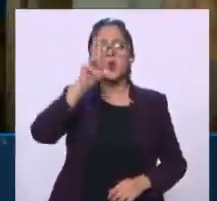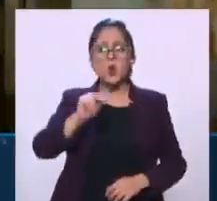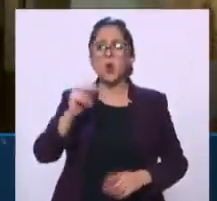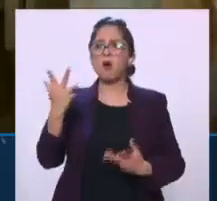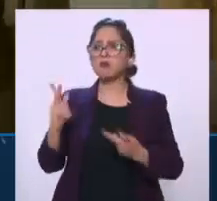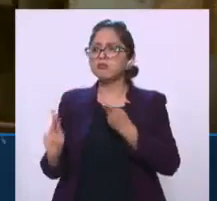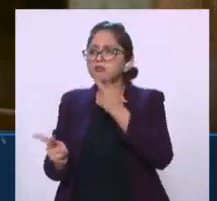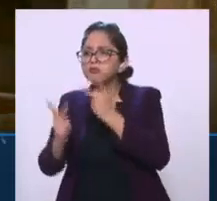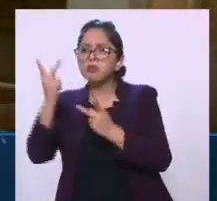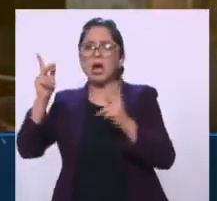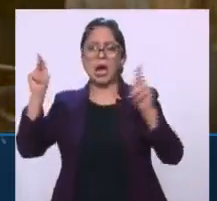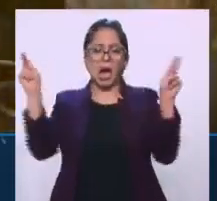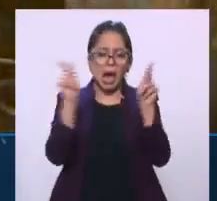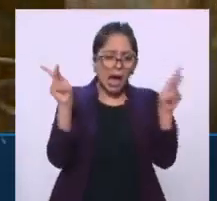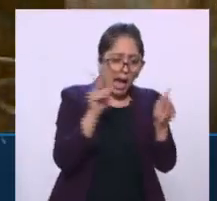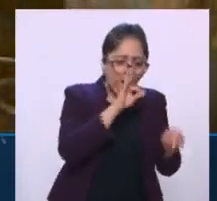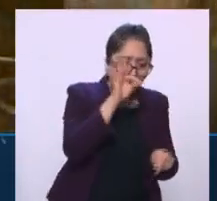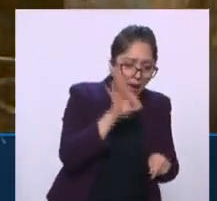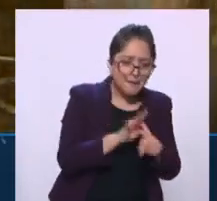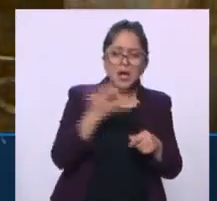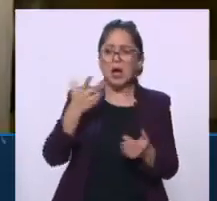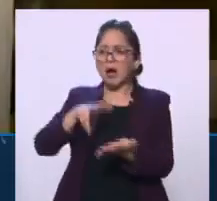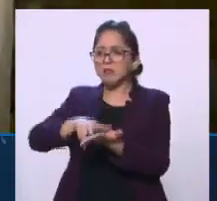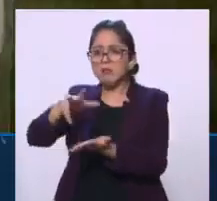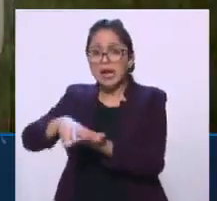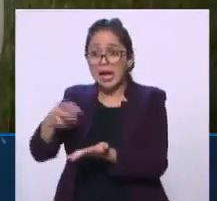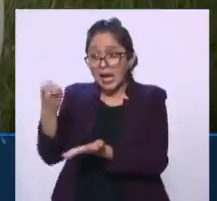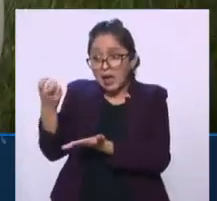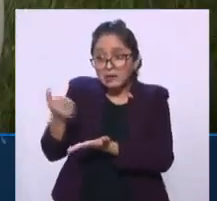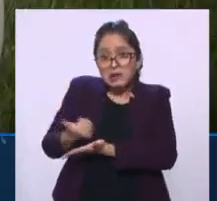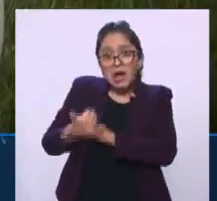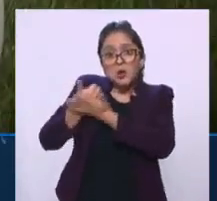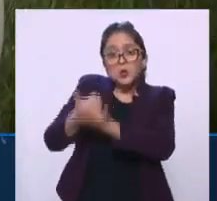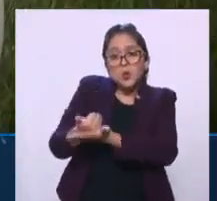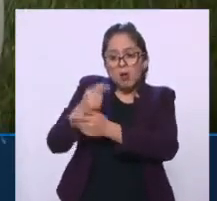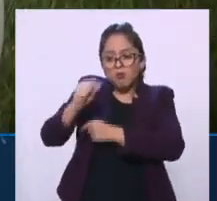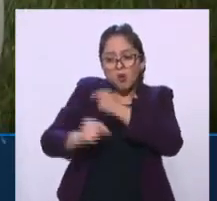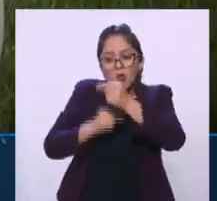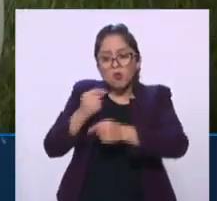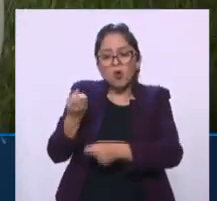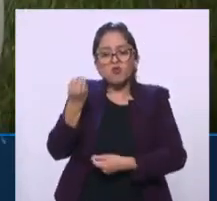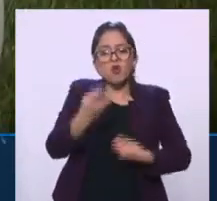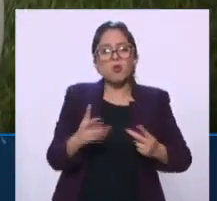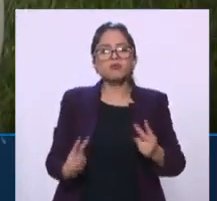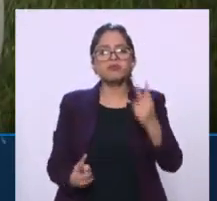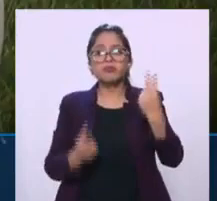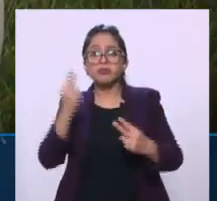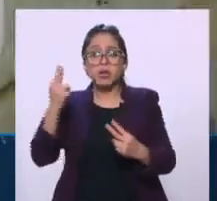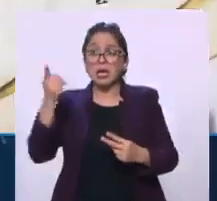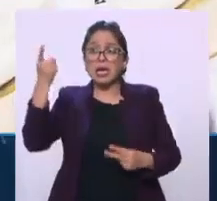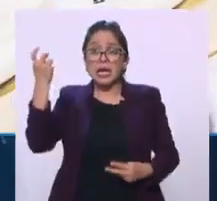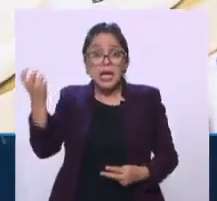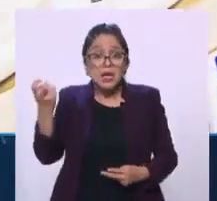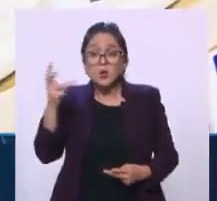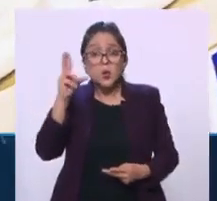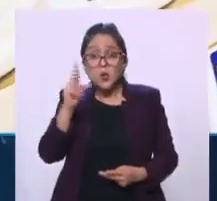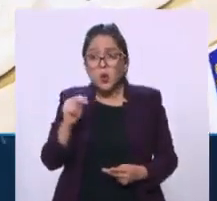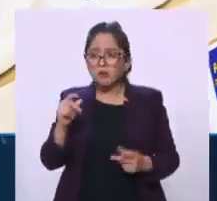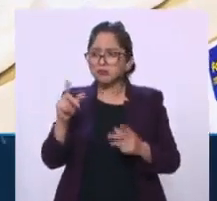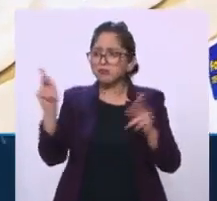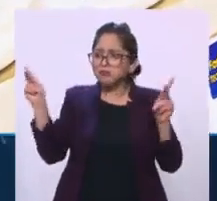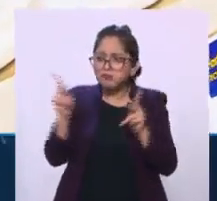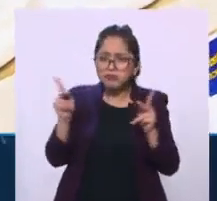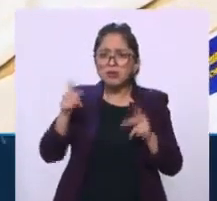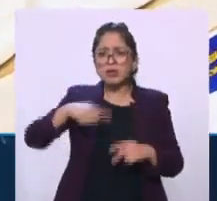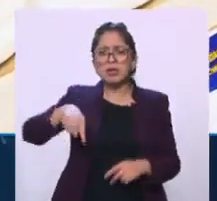polinizadores que tienen que ver mucho en la agricultura y que si en algún momento no se reduce o no se disminuye el